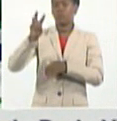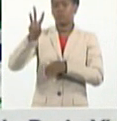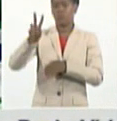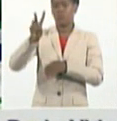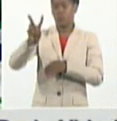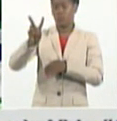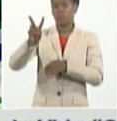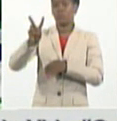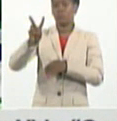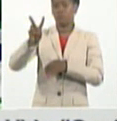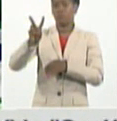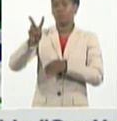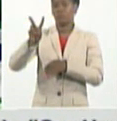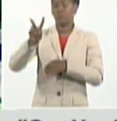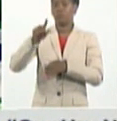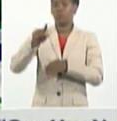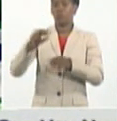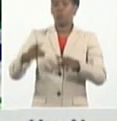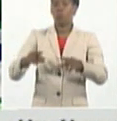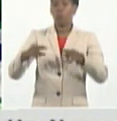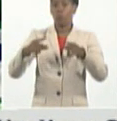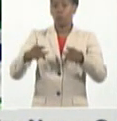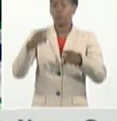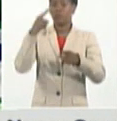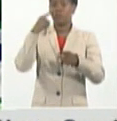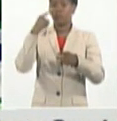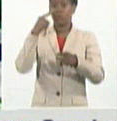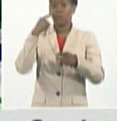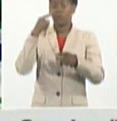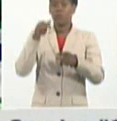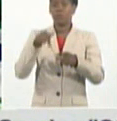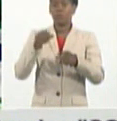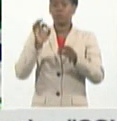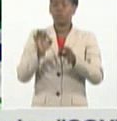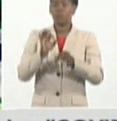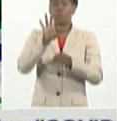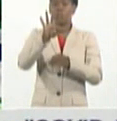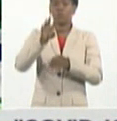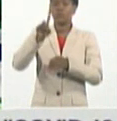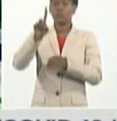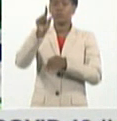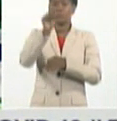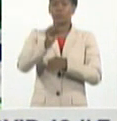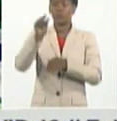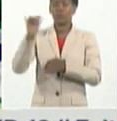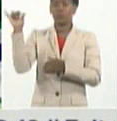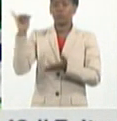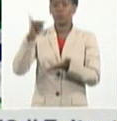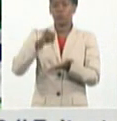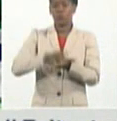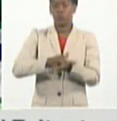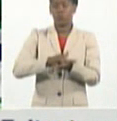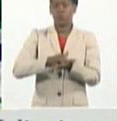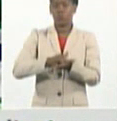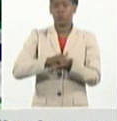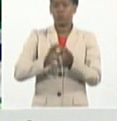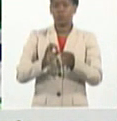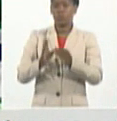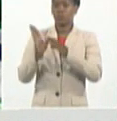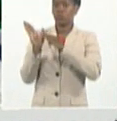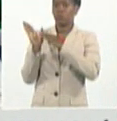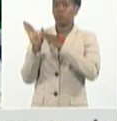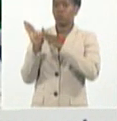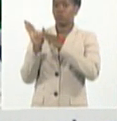consecutivo, se repite la cifra de 41 pacientes importados a nuestro país. Ahí lo tienen en el